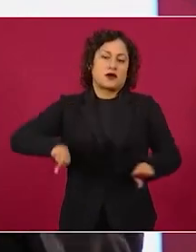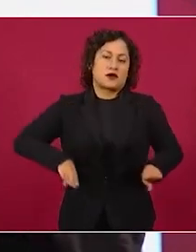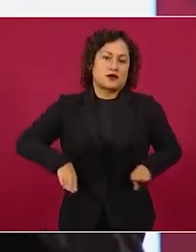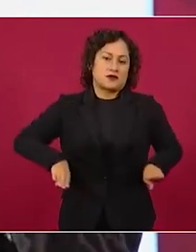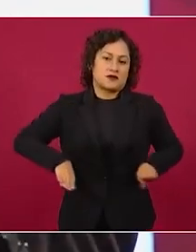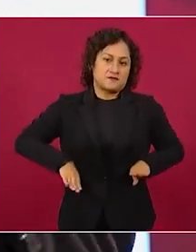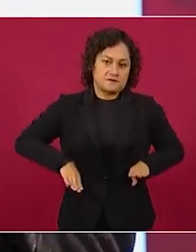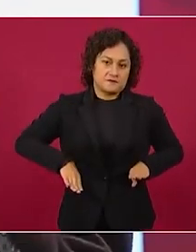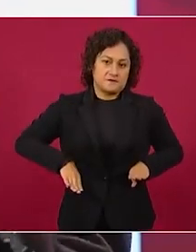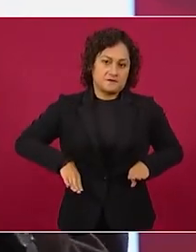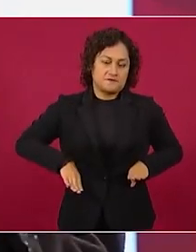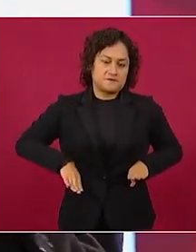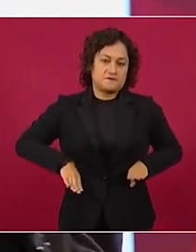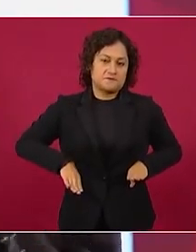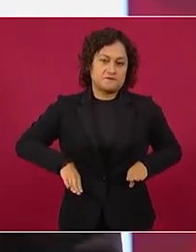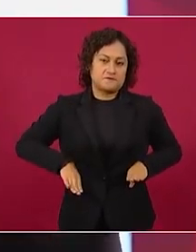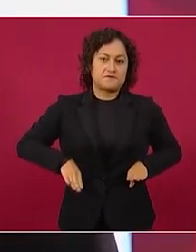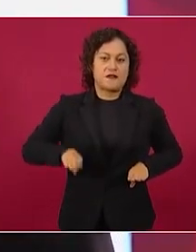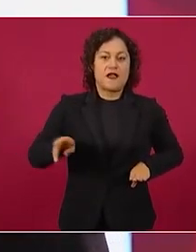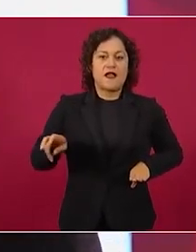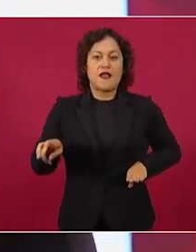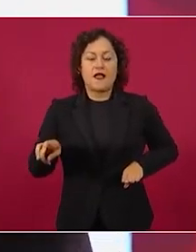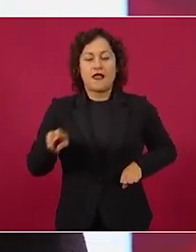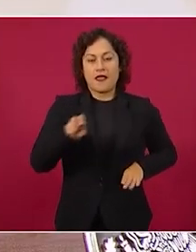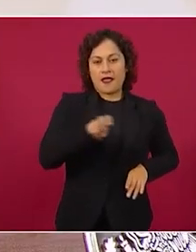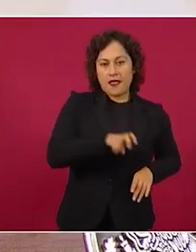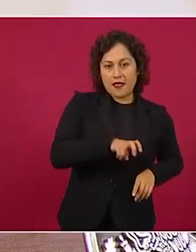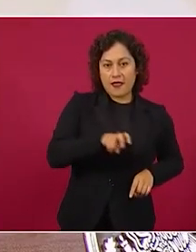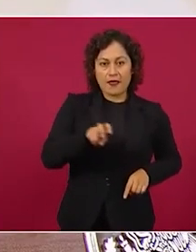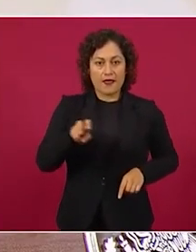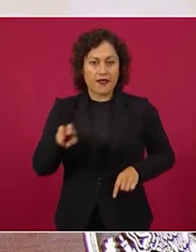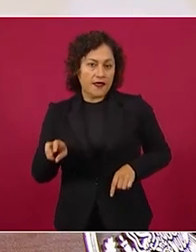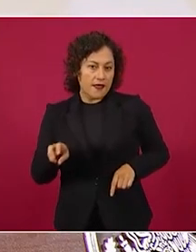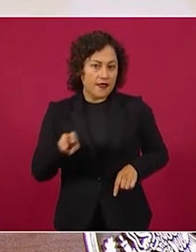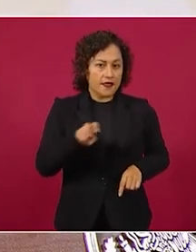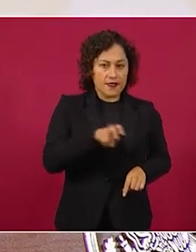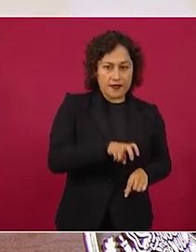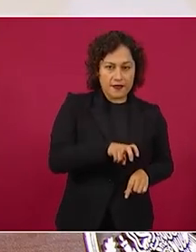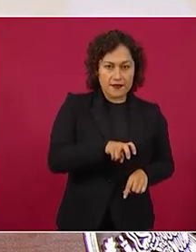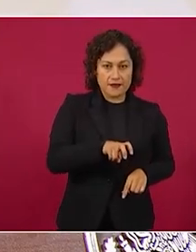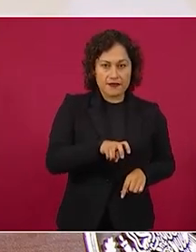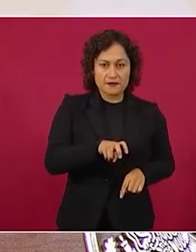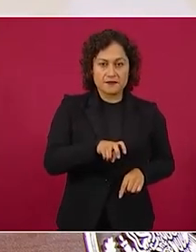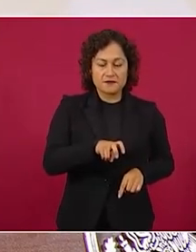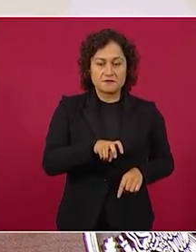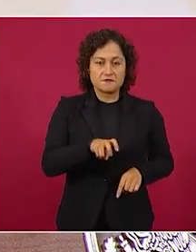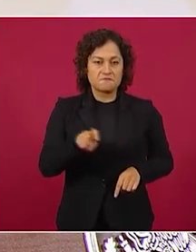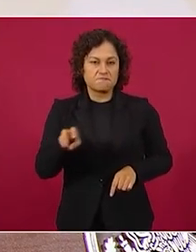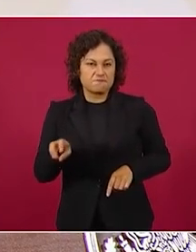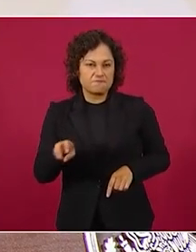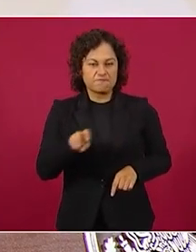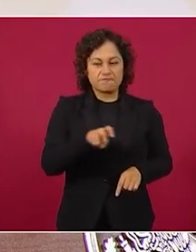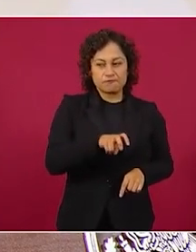que se quieren pasar como objetivos,